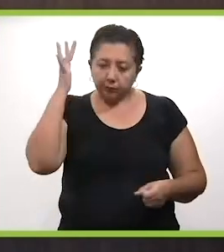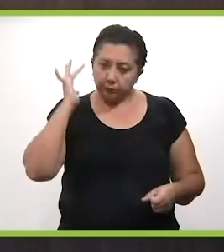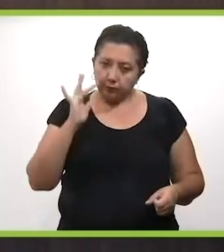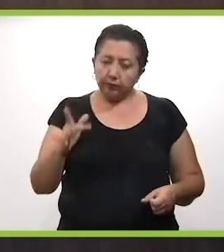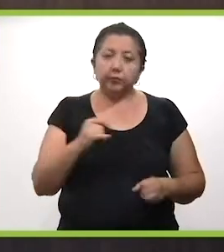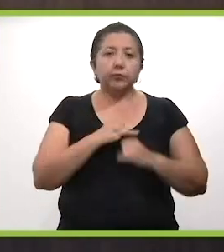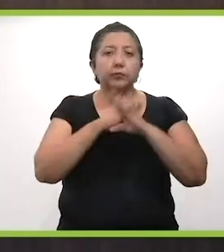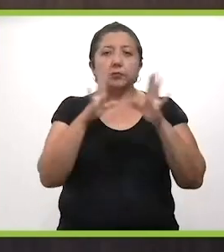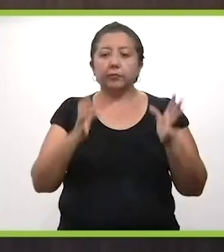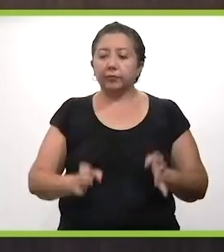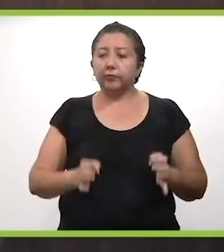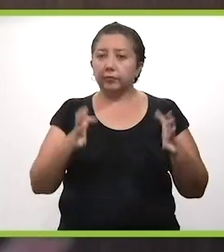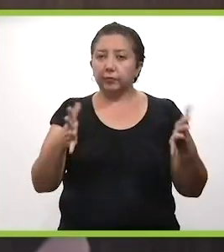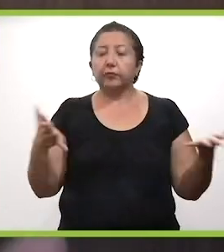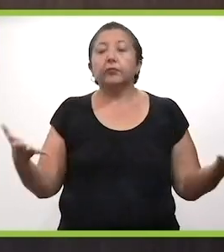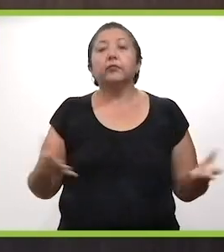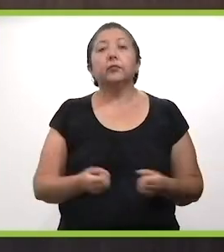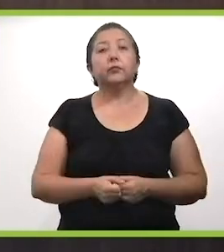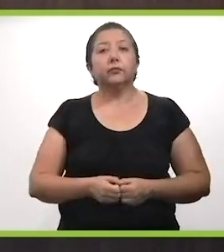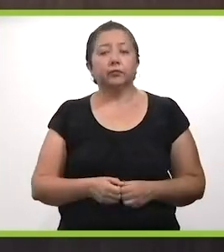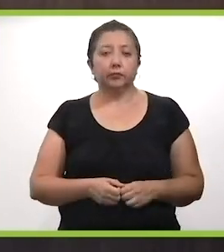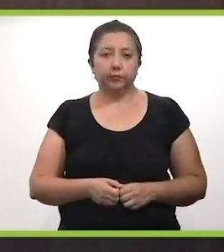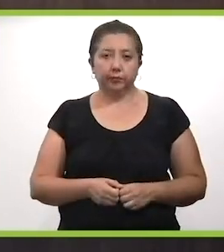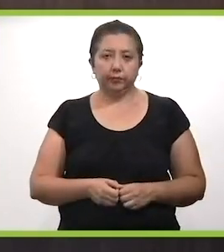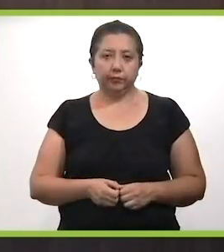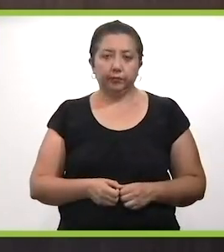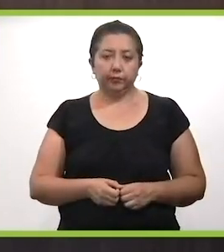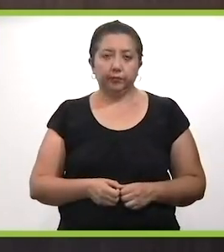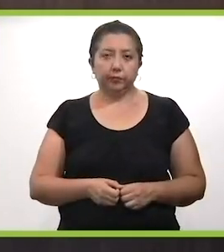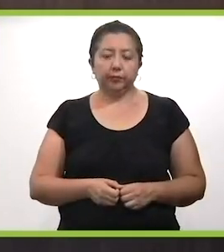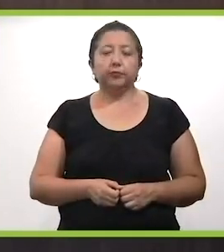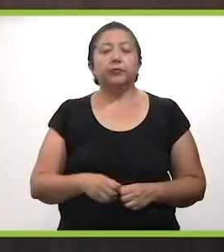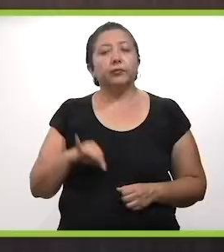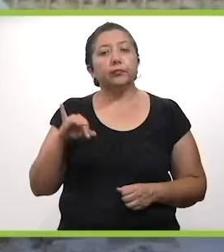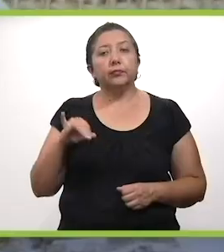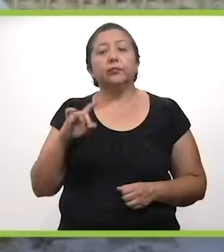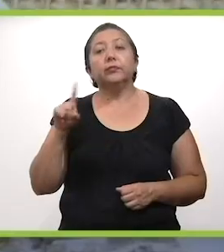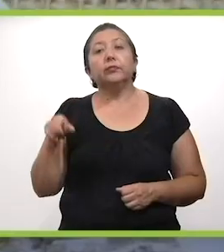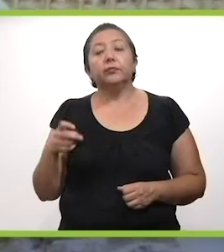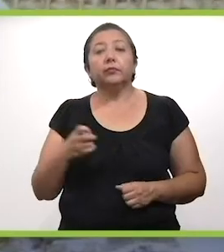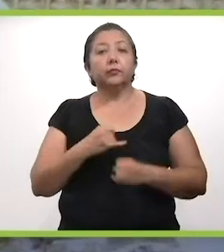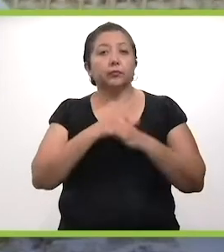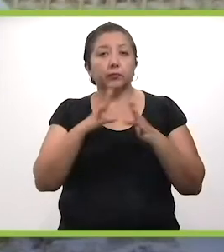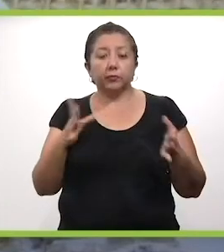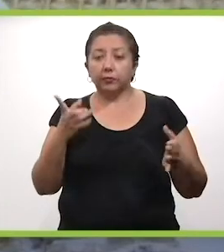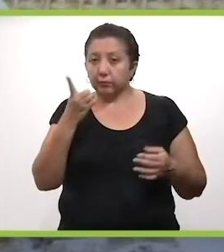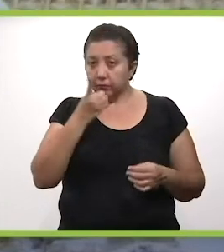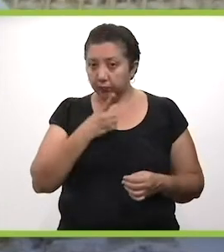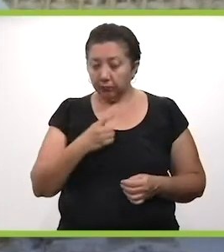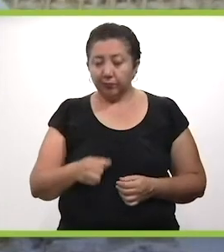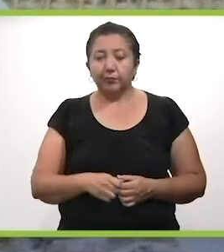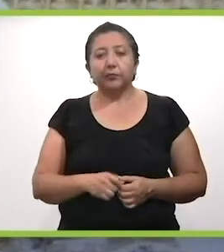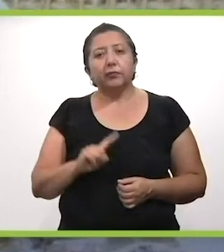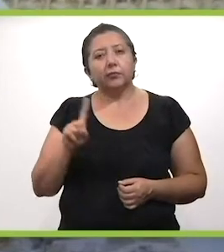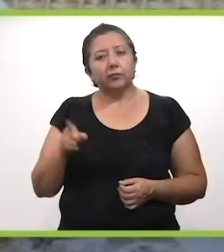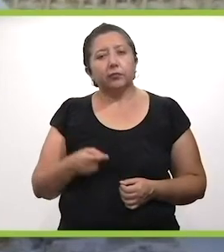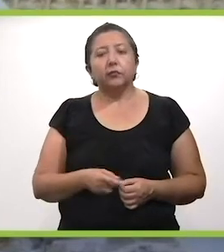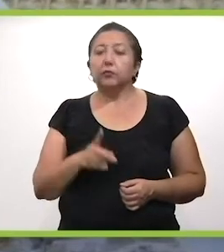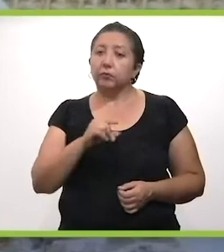terminar la Semana Santa con unos datos estables como los que estamos enfrentando el día de hoy. Sin duda alguna, estos datos que